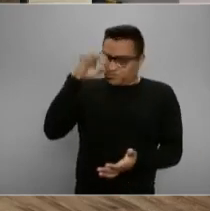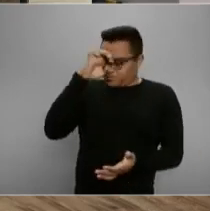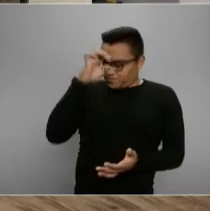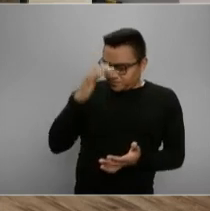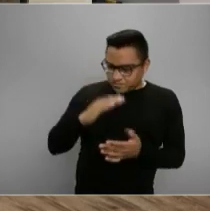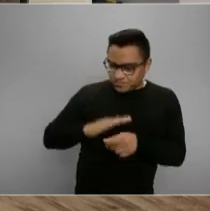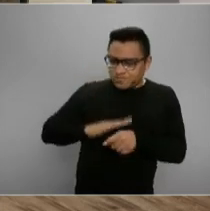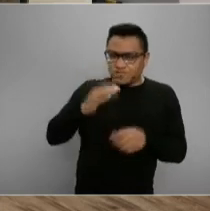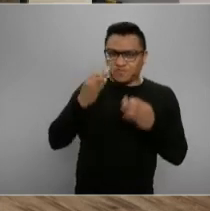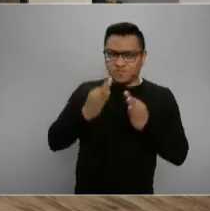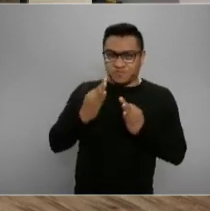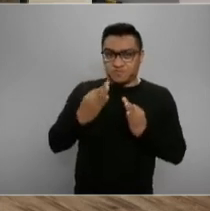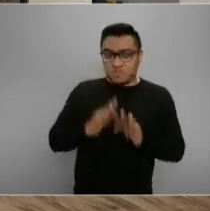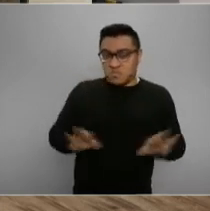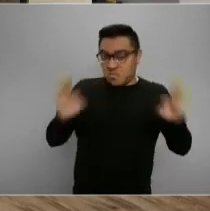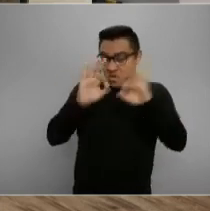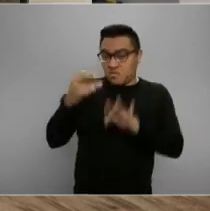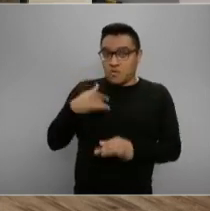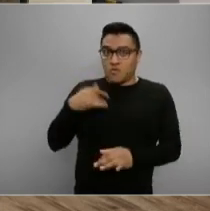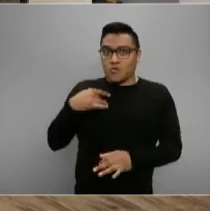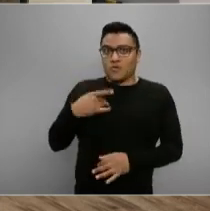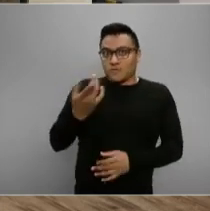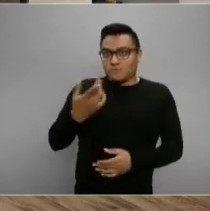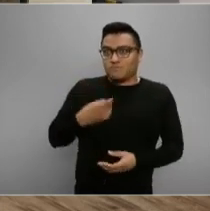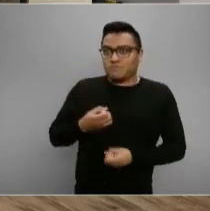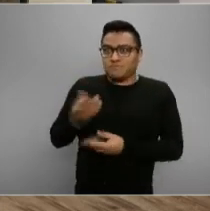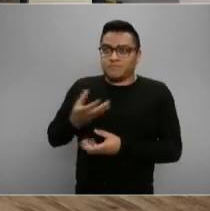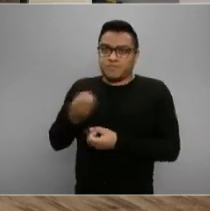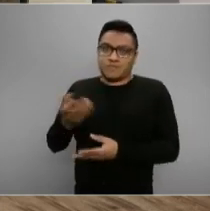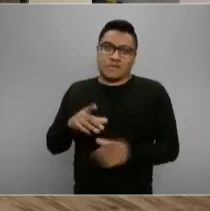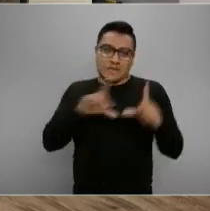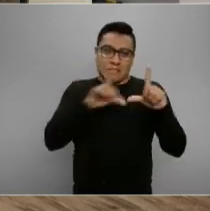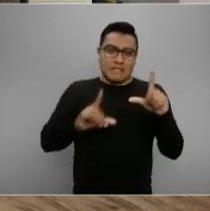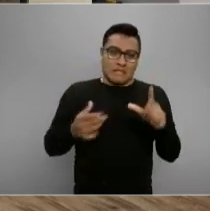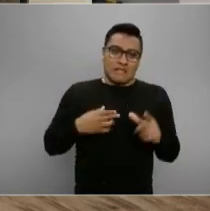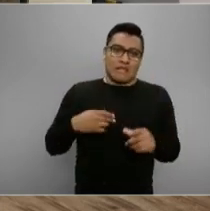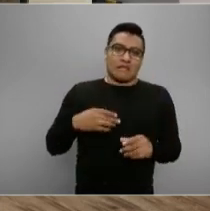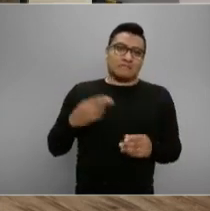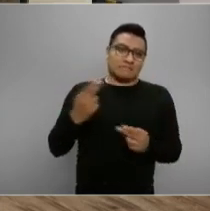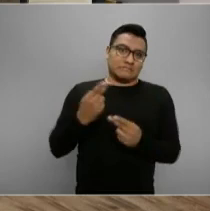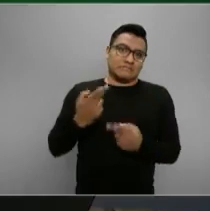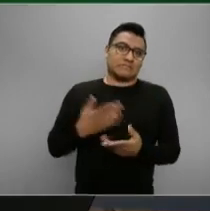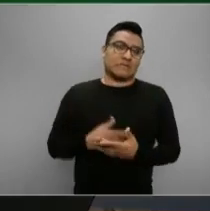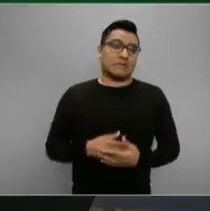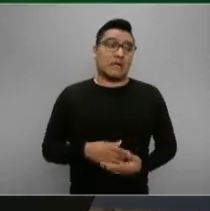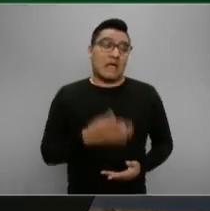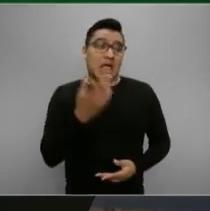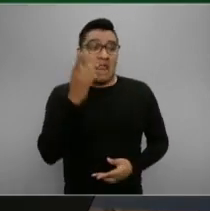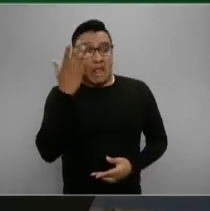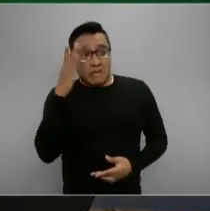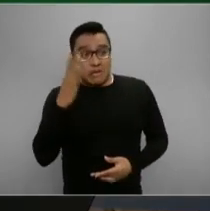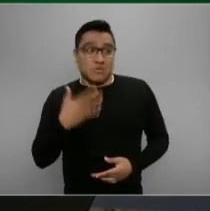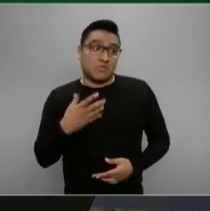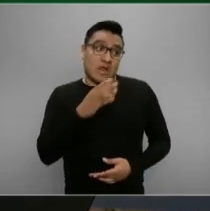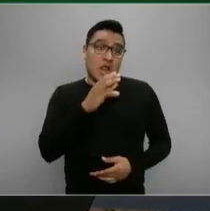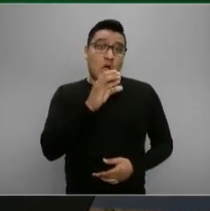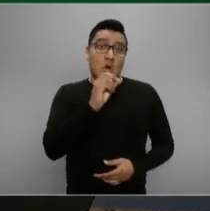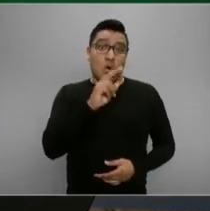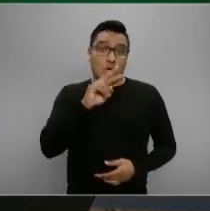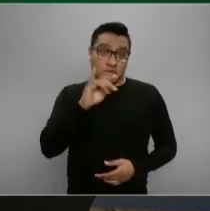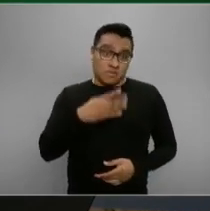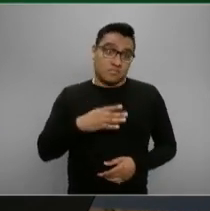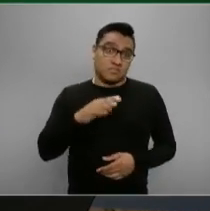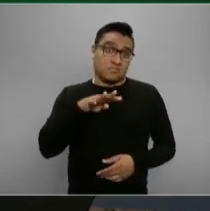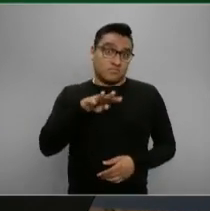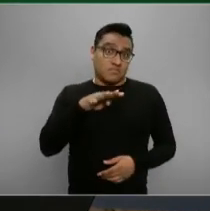este momento tan difícil en el que el país necesita de todos. Hijo, en una de esas acaba con el COVID-19. Oye.